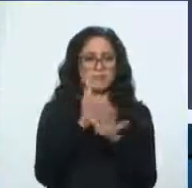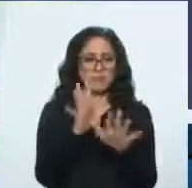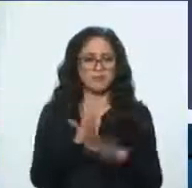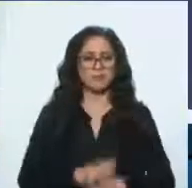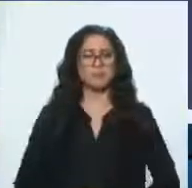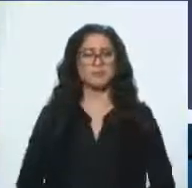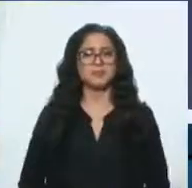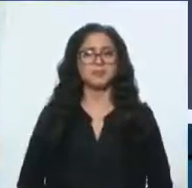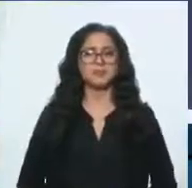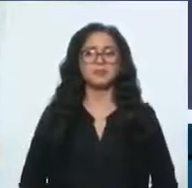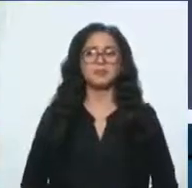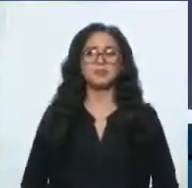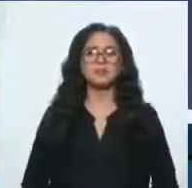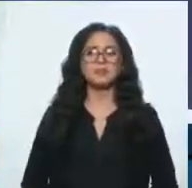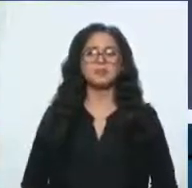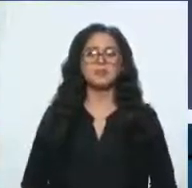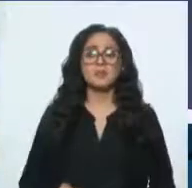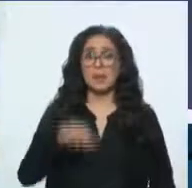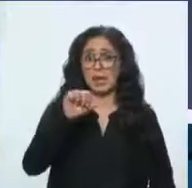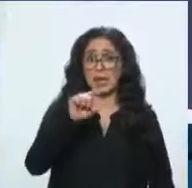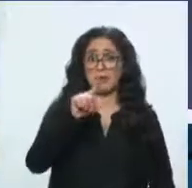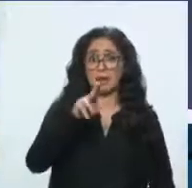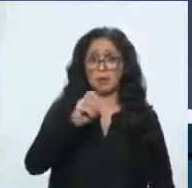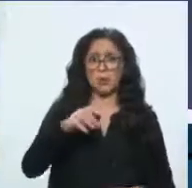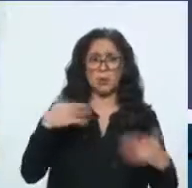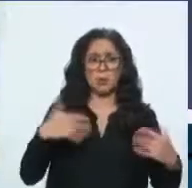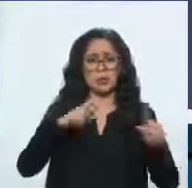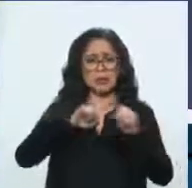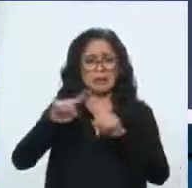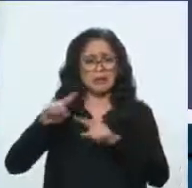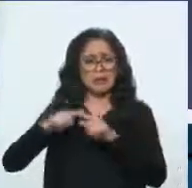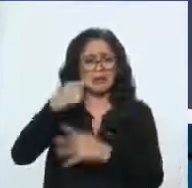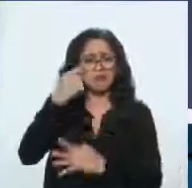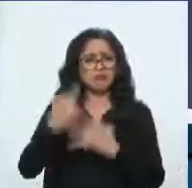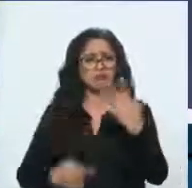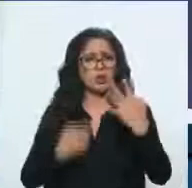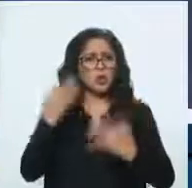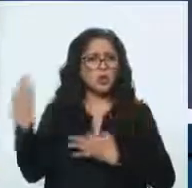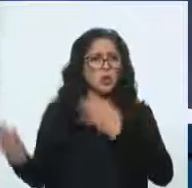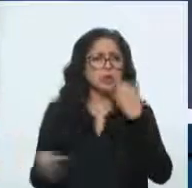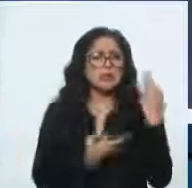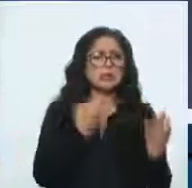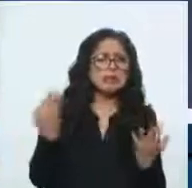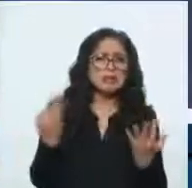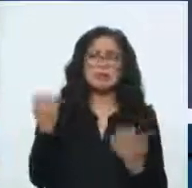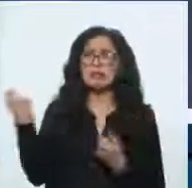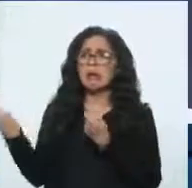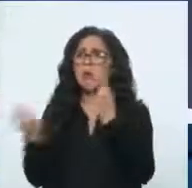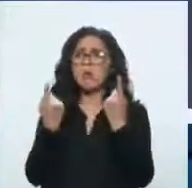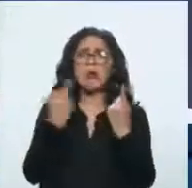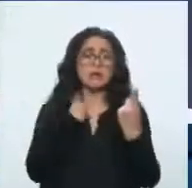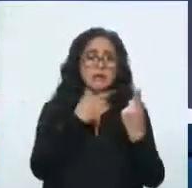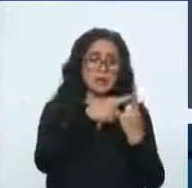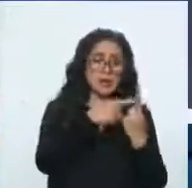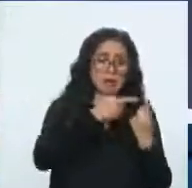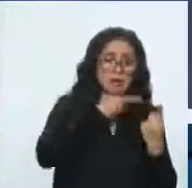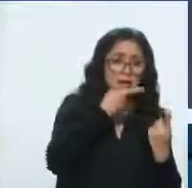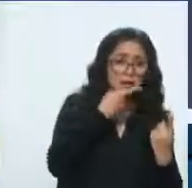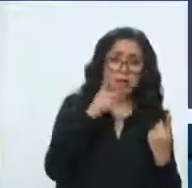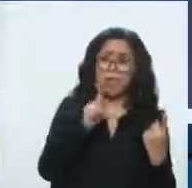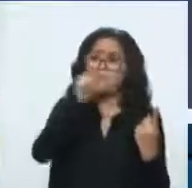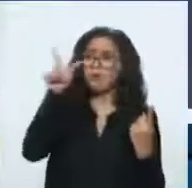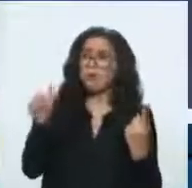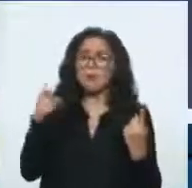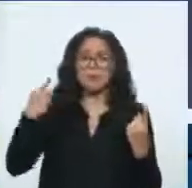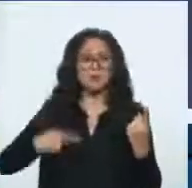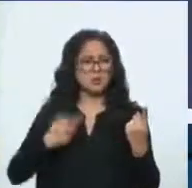Alberto, pues muchísimas noticias esta semana que ha estado llena de desmentidos. Está, ¿qué te parece